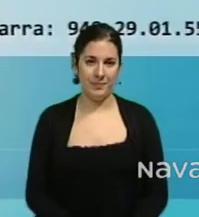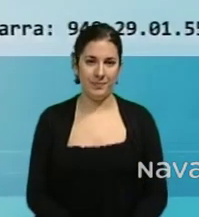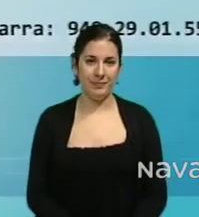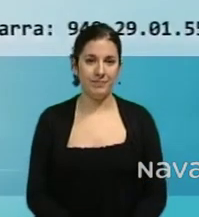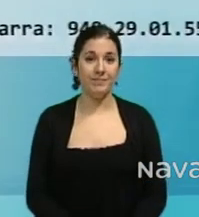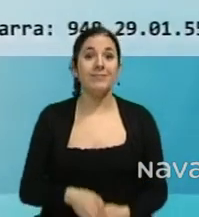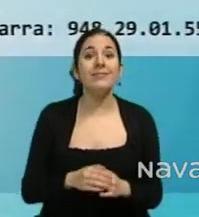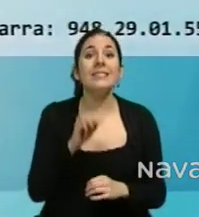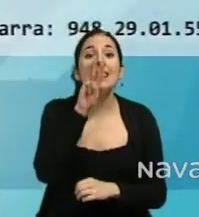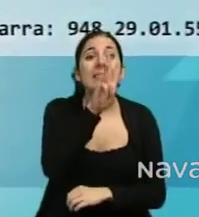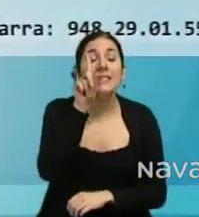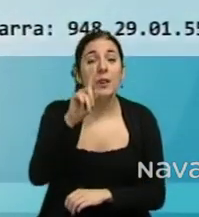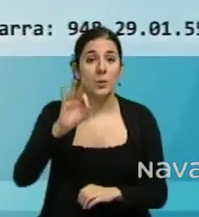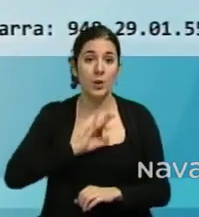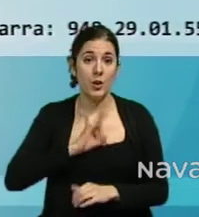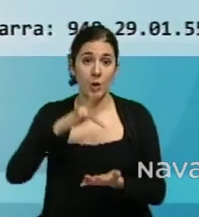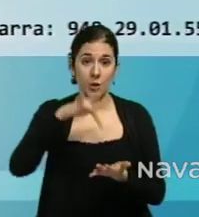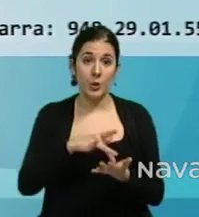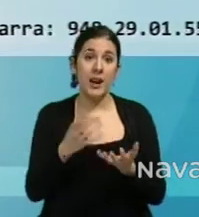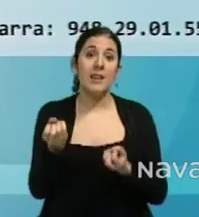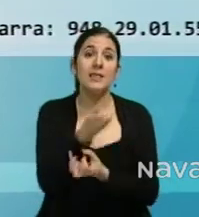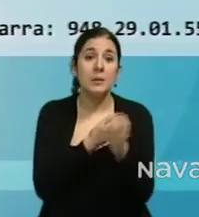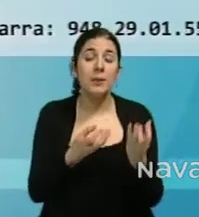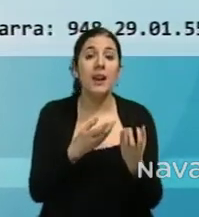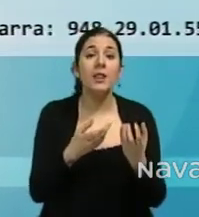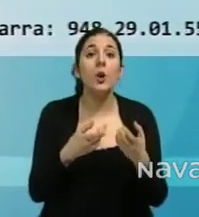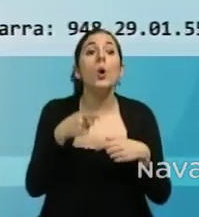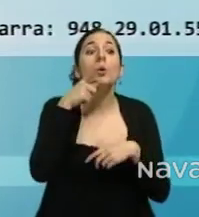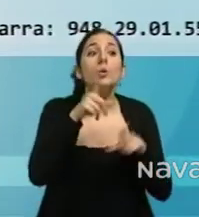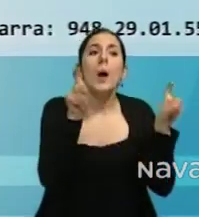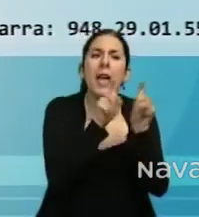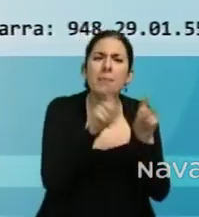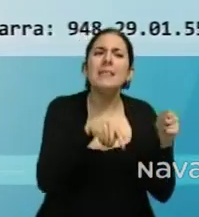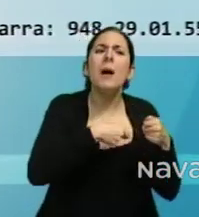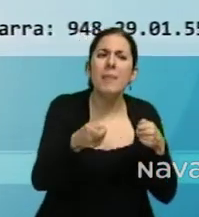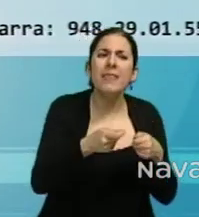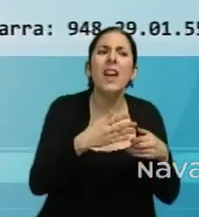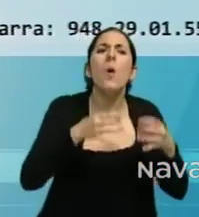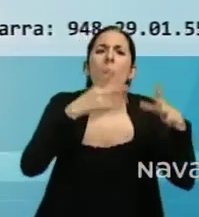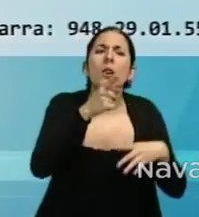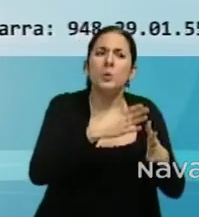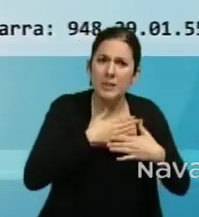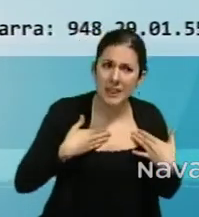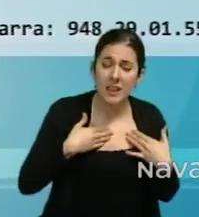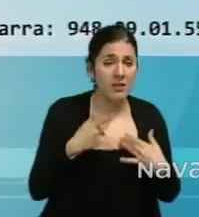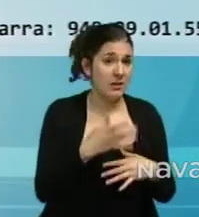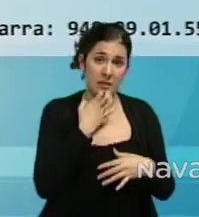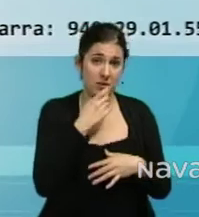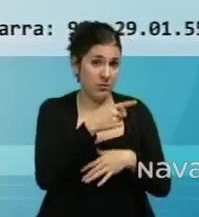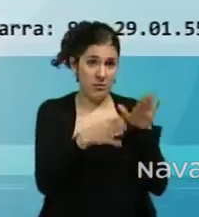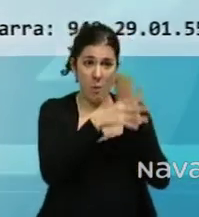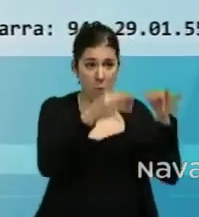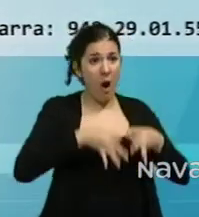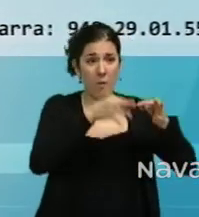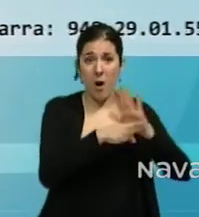El 31 de enero se celebra el seminario Vende su empresa todo lo que usted quiere. La locura es seguir haciendo lo mismo y esperar resultados distintos.